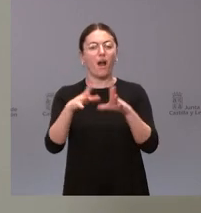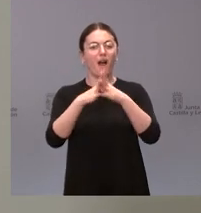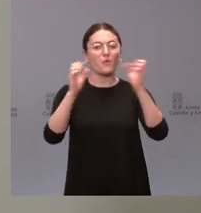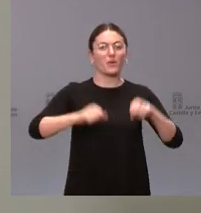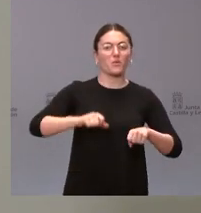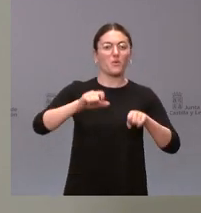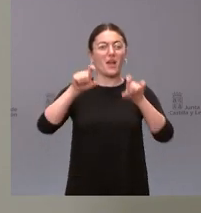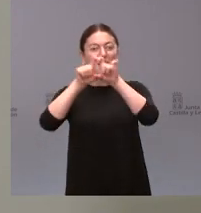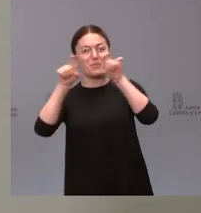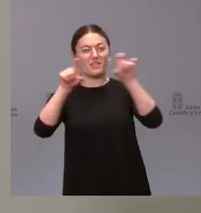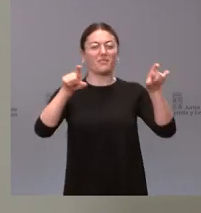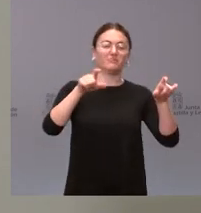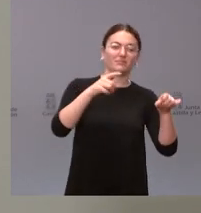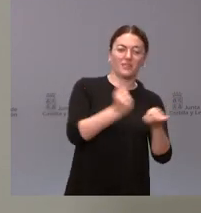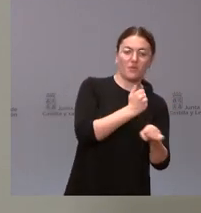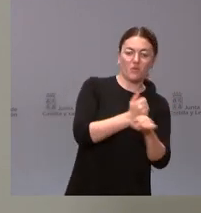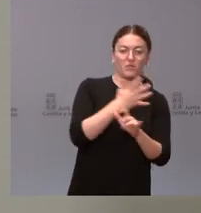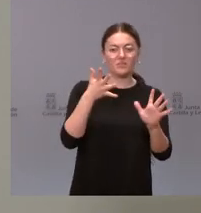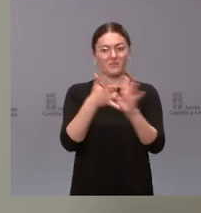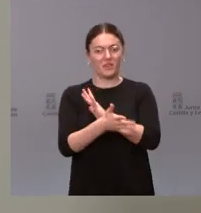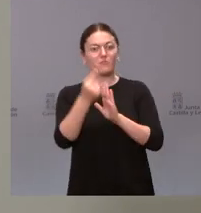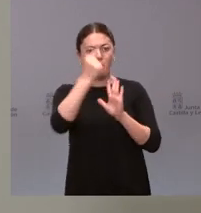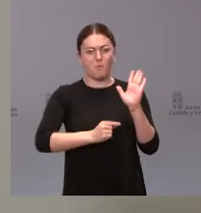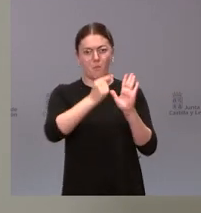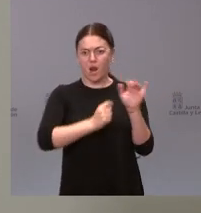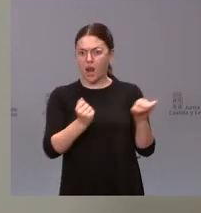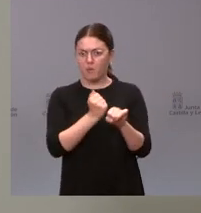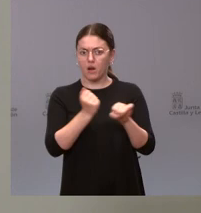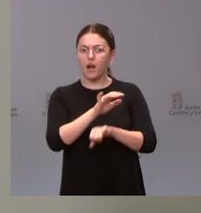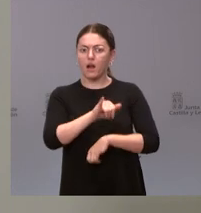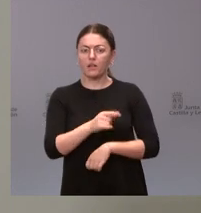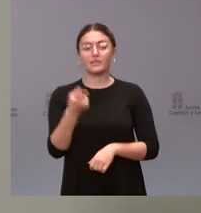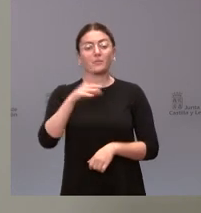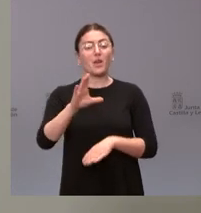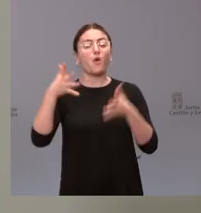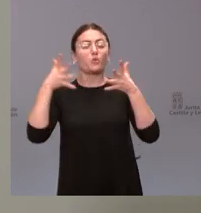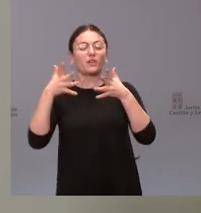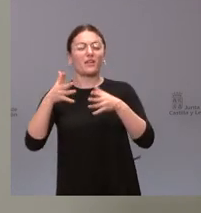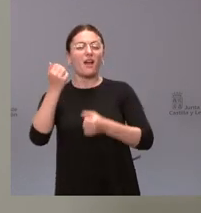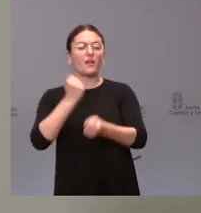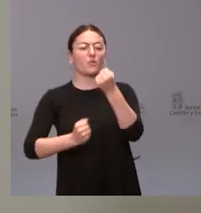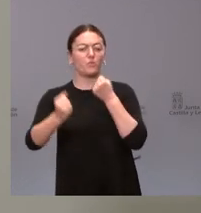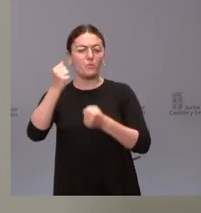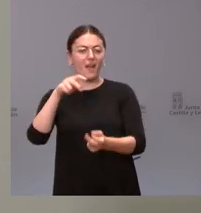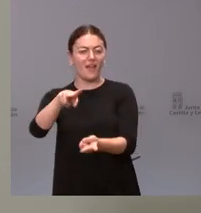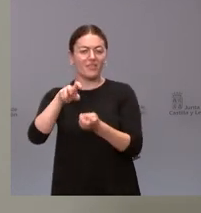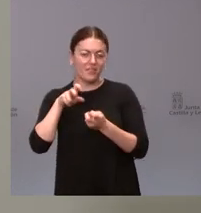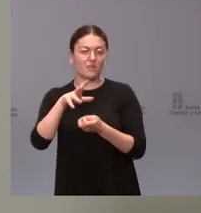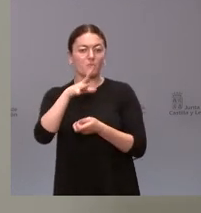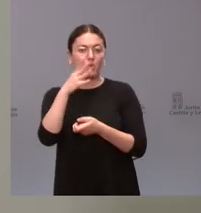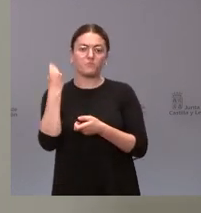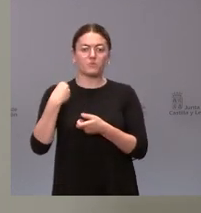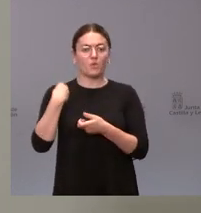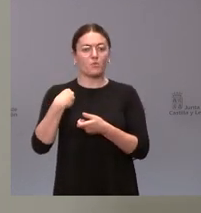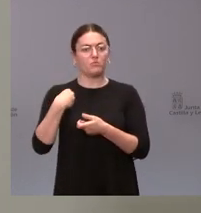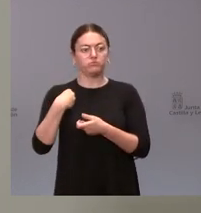y trabajadores y de unas condiciones laborales y la Consejería de Economía y Hacienda por lo que podamos aportar desde nuestro